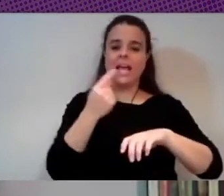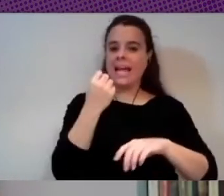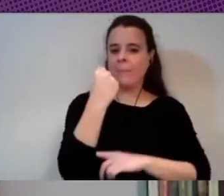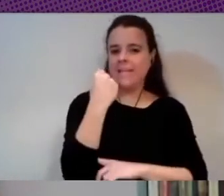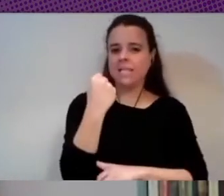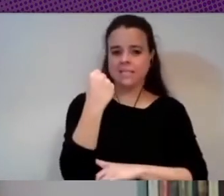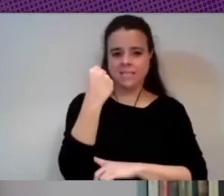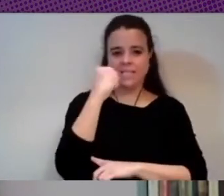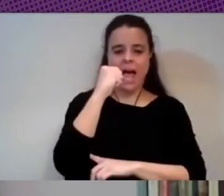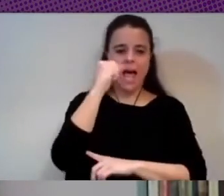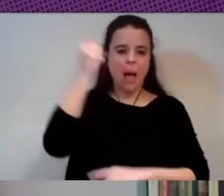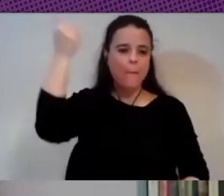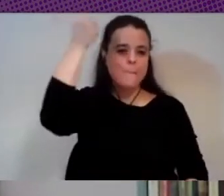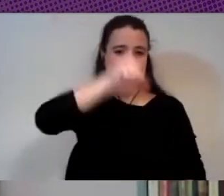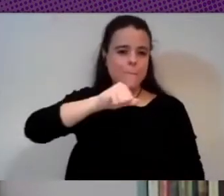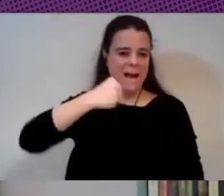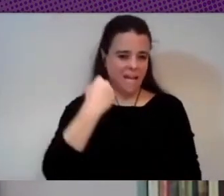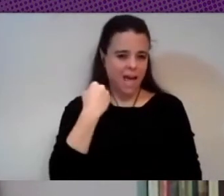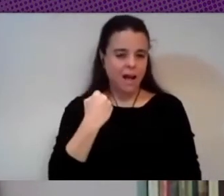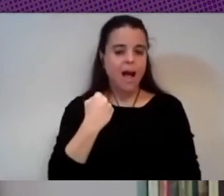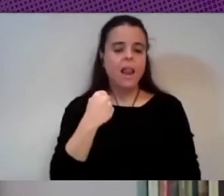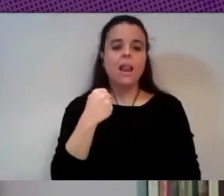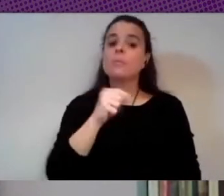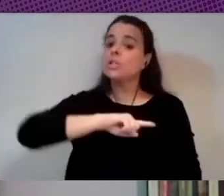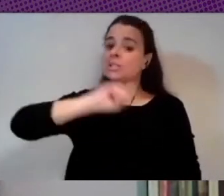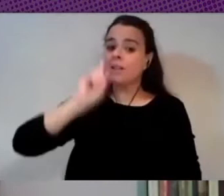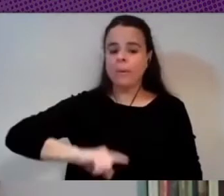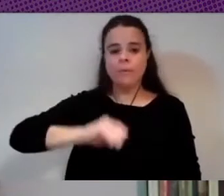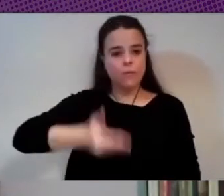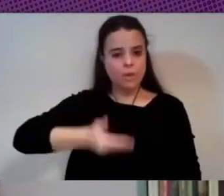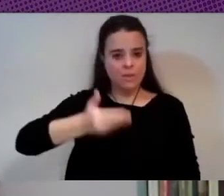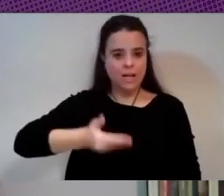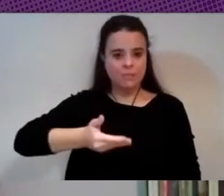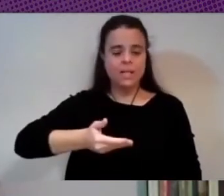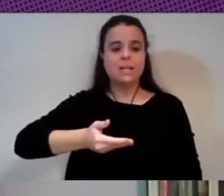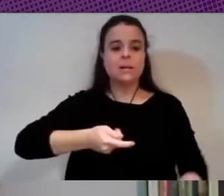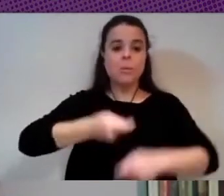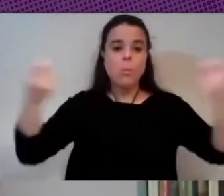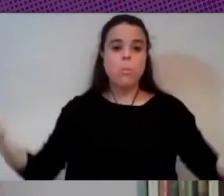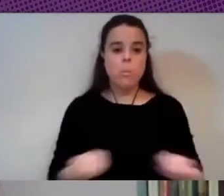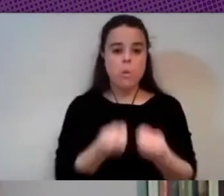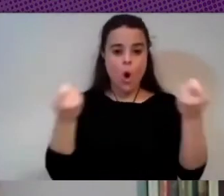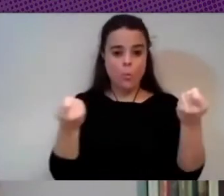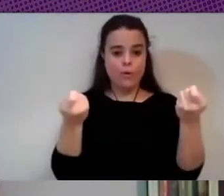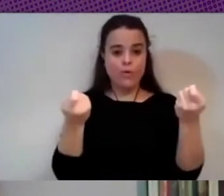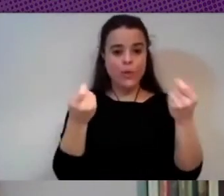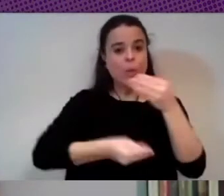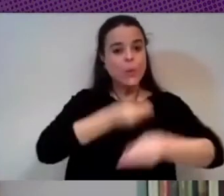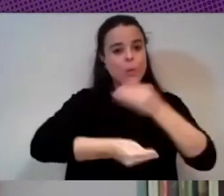tecnologías privativas sino también y fundamentalmente promoviendo otros usos de otras tecnologías